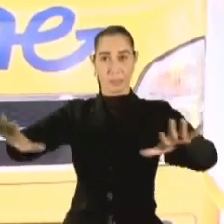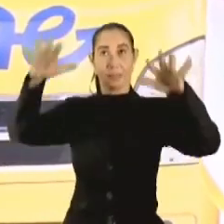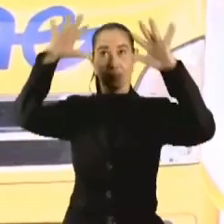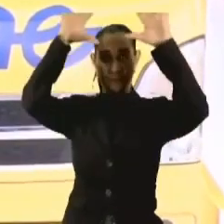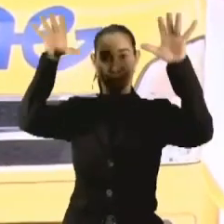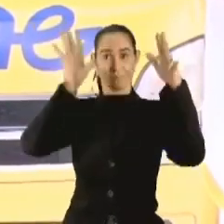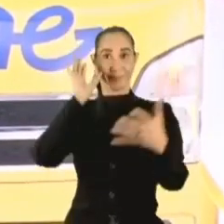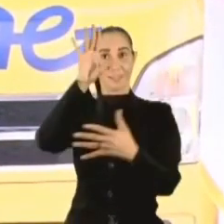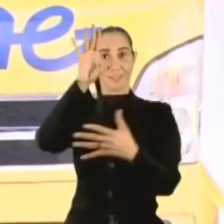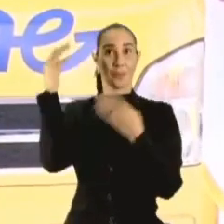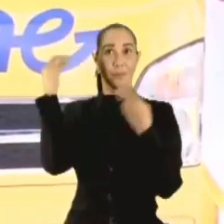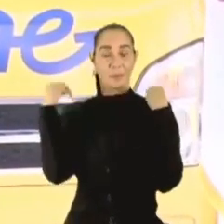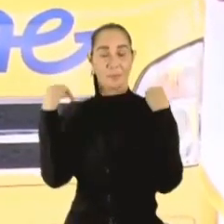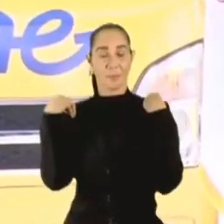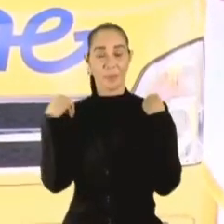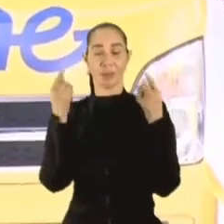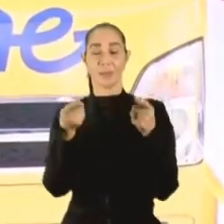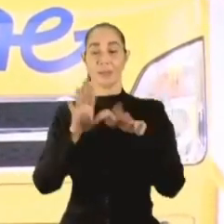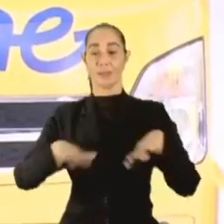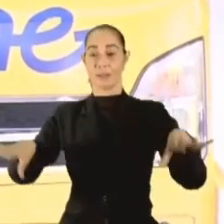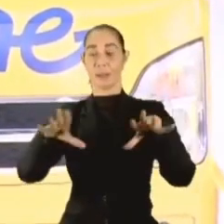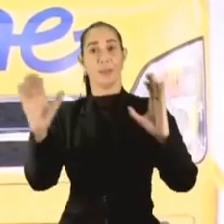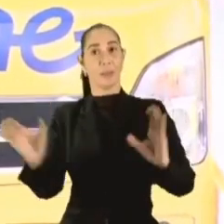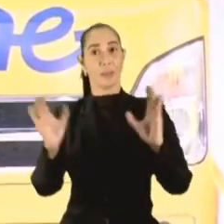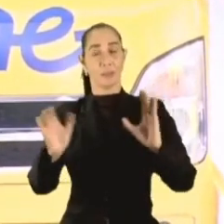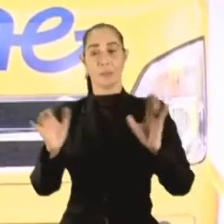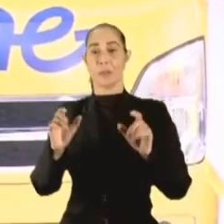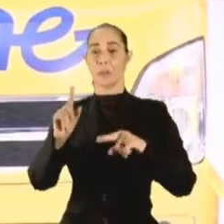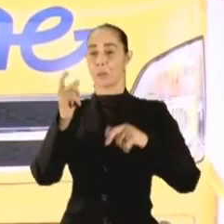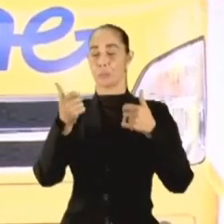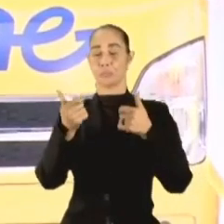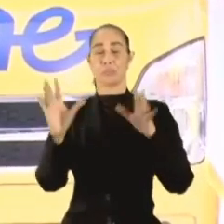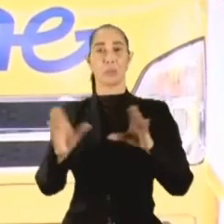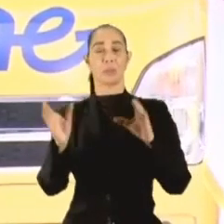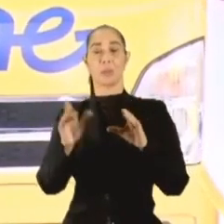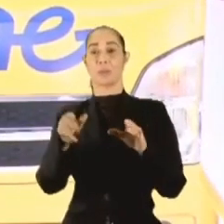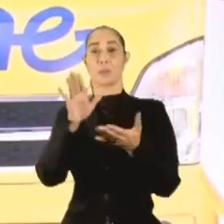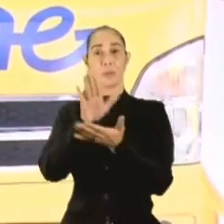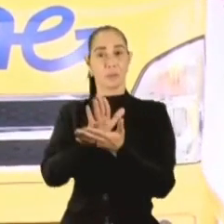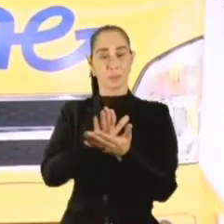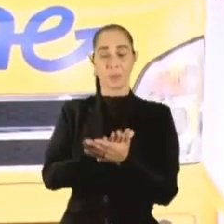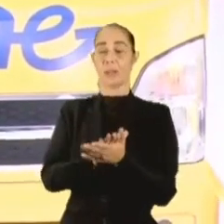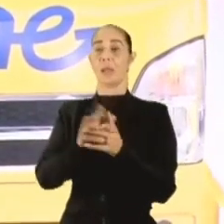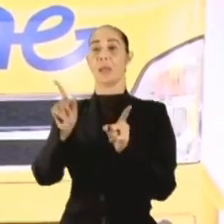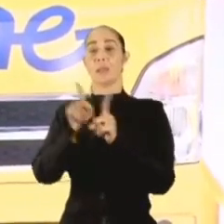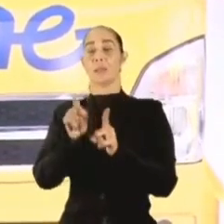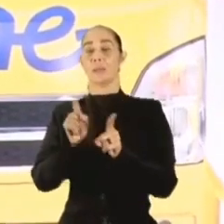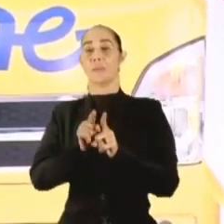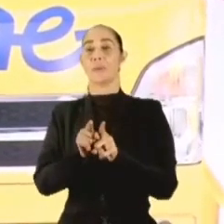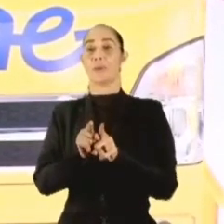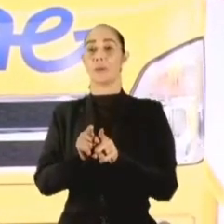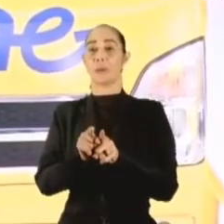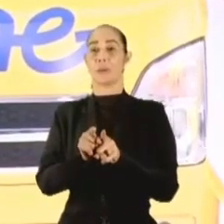serán además áreas de actividades multiusos no solamente de la escuela o del liceo sino también